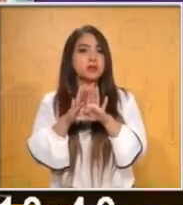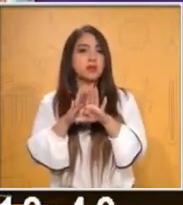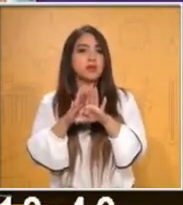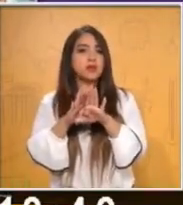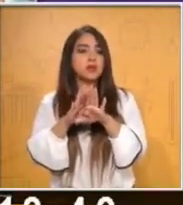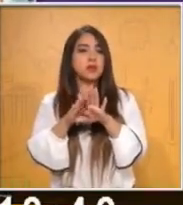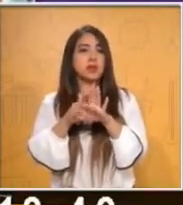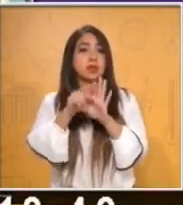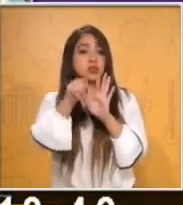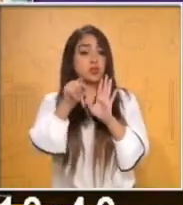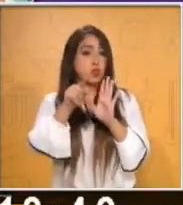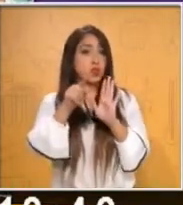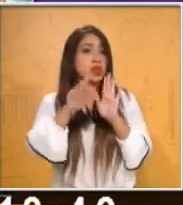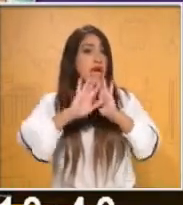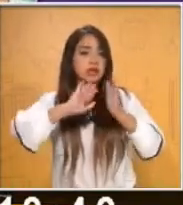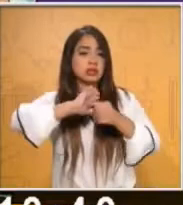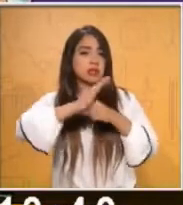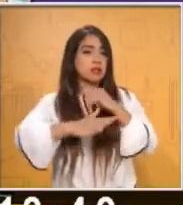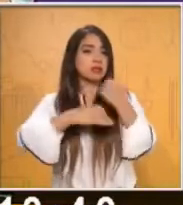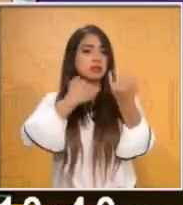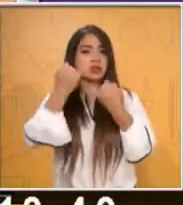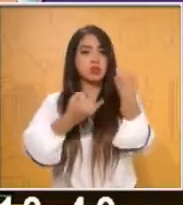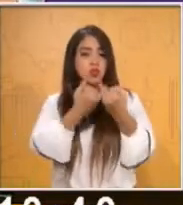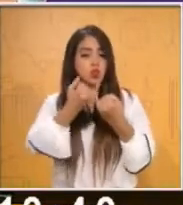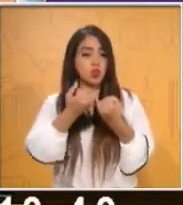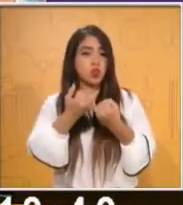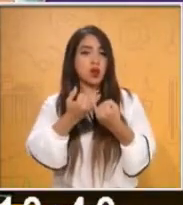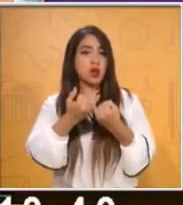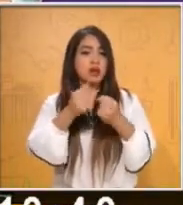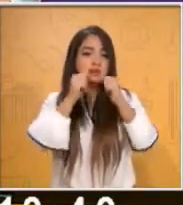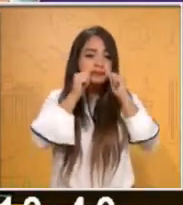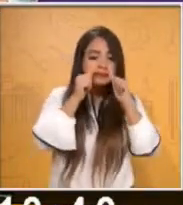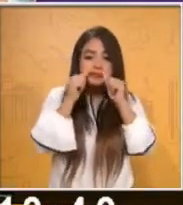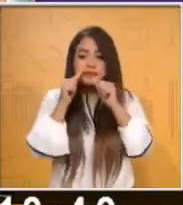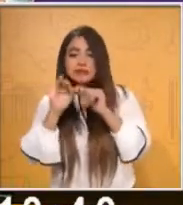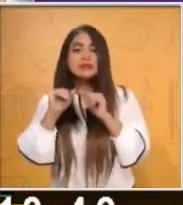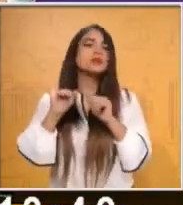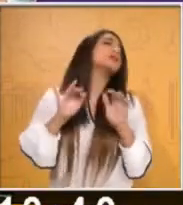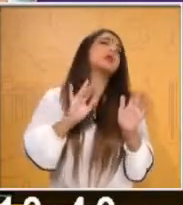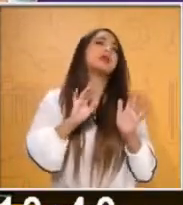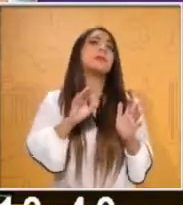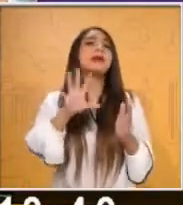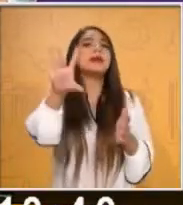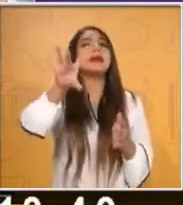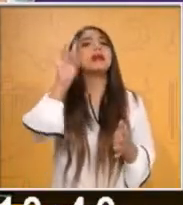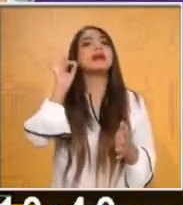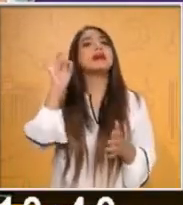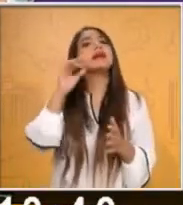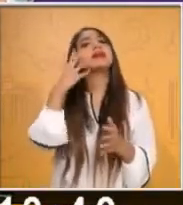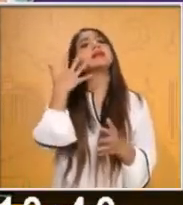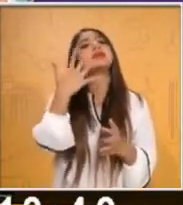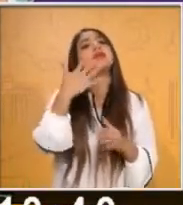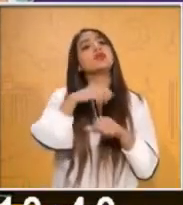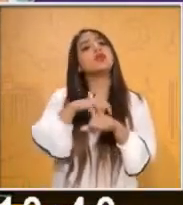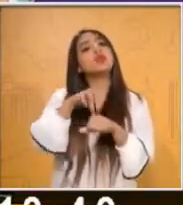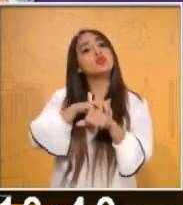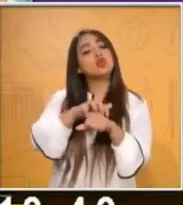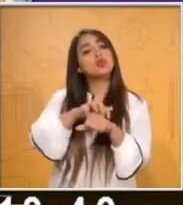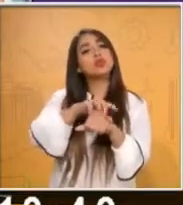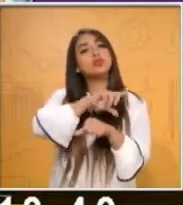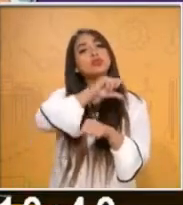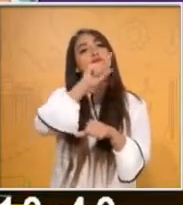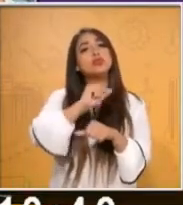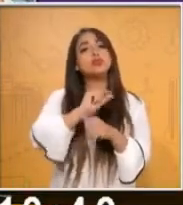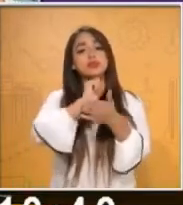No nada, ya que termines de jugar y de entretenerte, vas a elegir 5 de los números que mencionaron. Lo vas a escribir con número